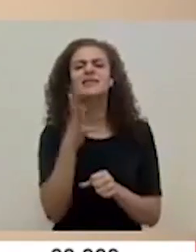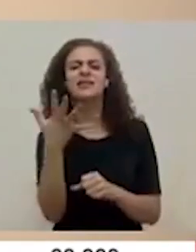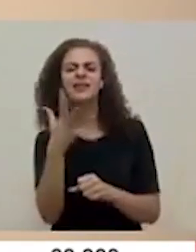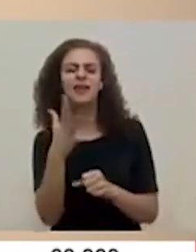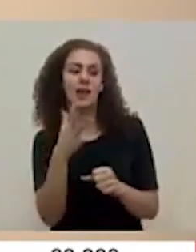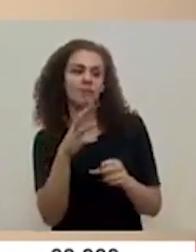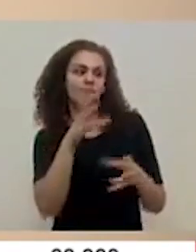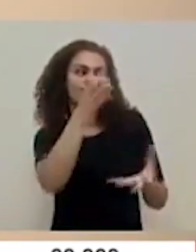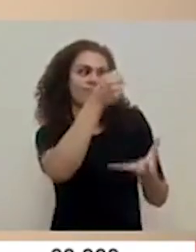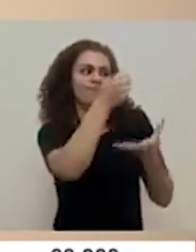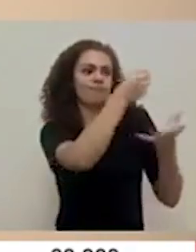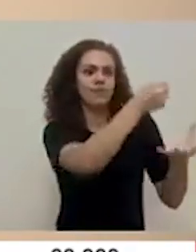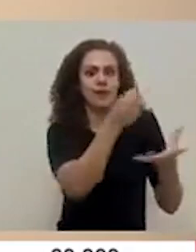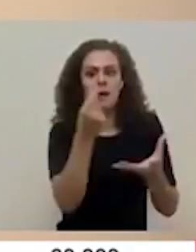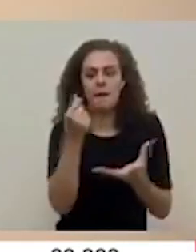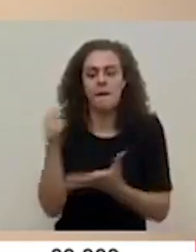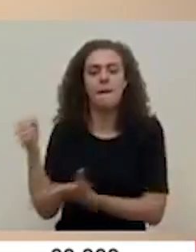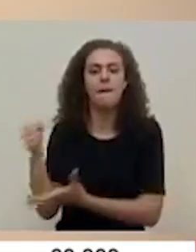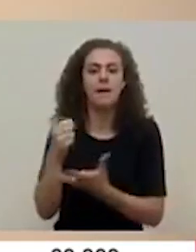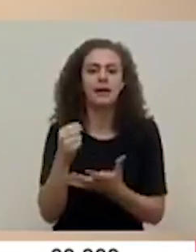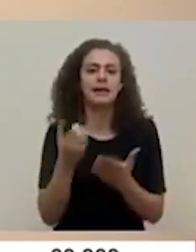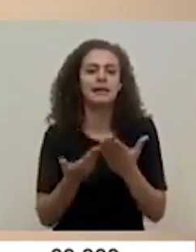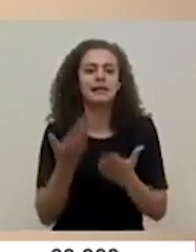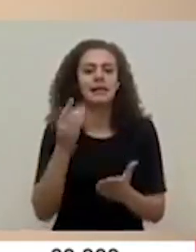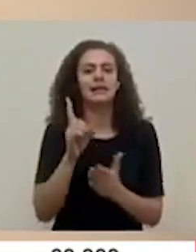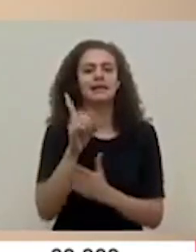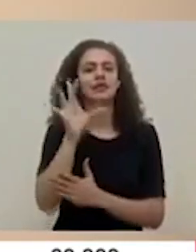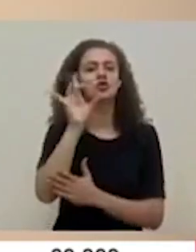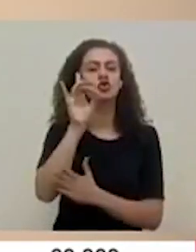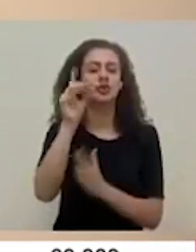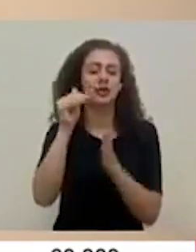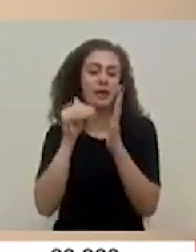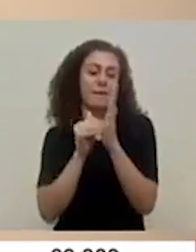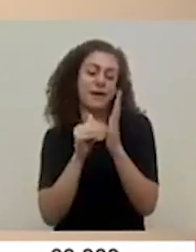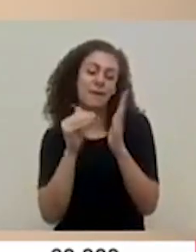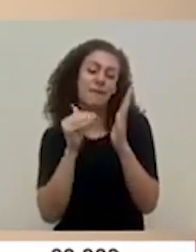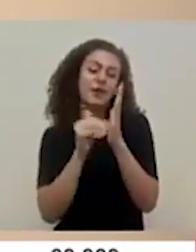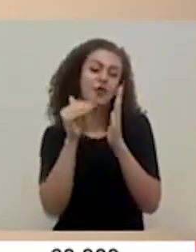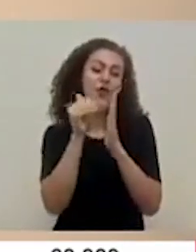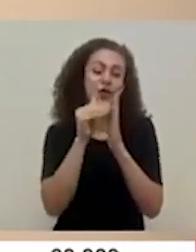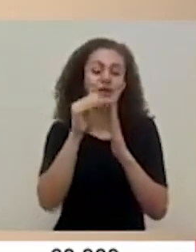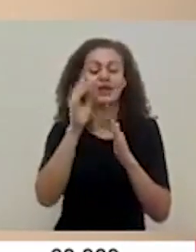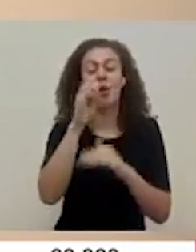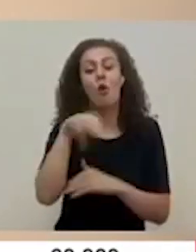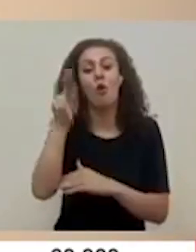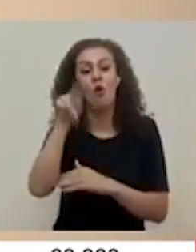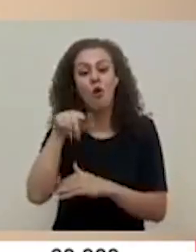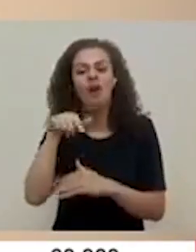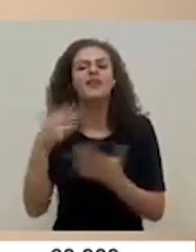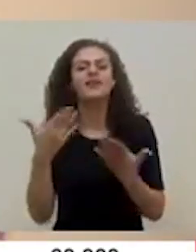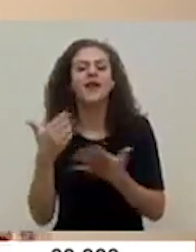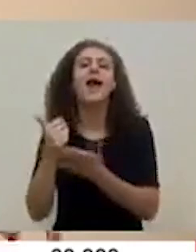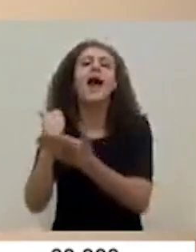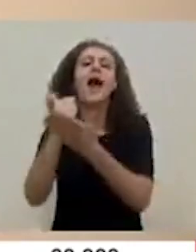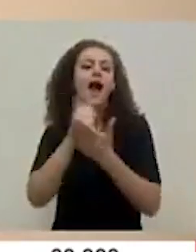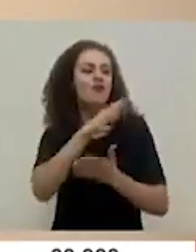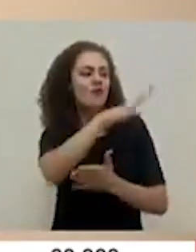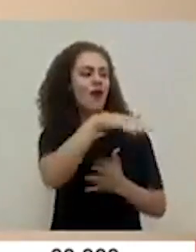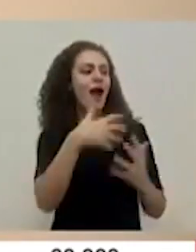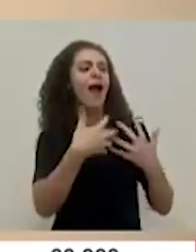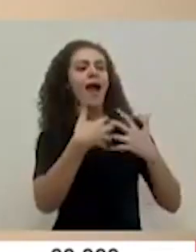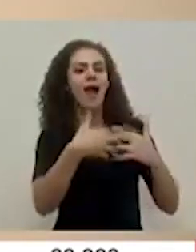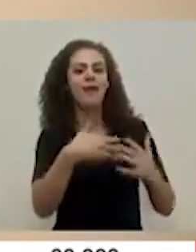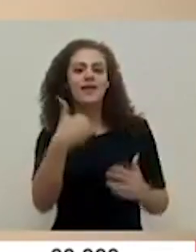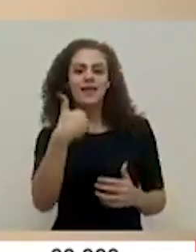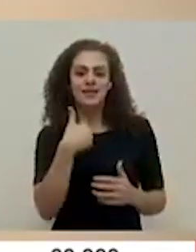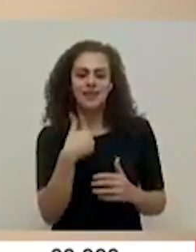patrimonio de ese fondo de avales de cerca de 180 mil millones de colones, lo cual va a ayudar a que las empresas cuenten